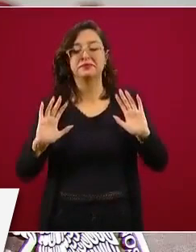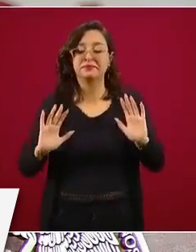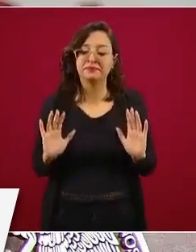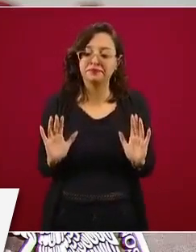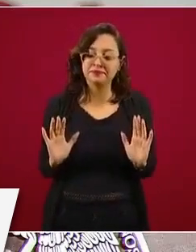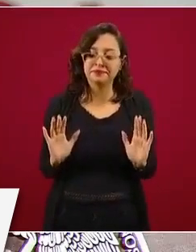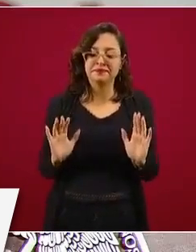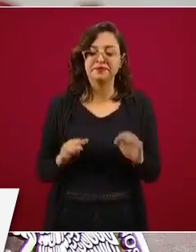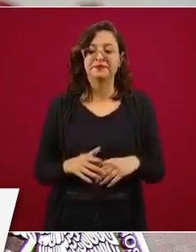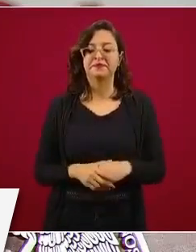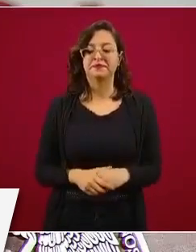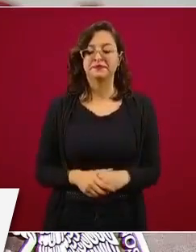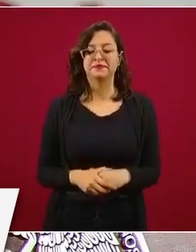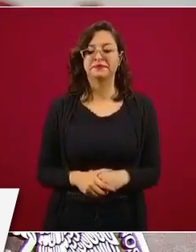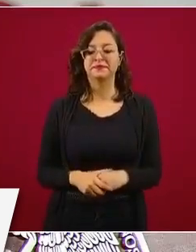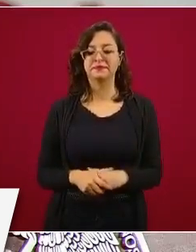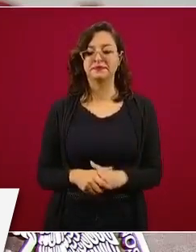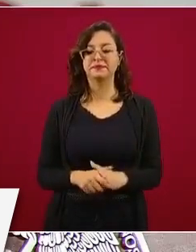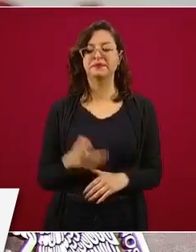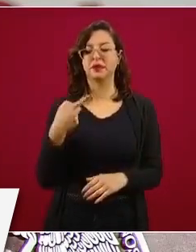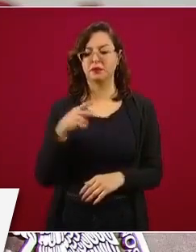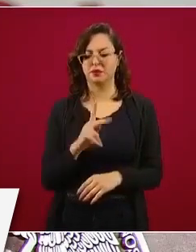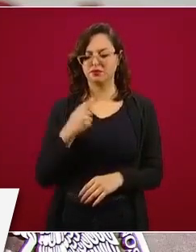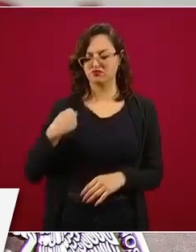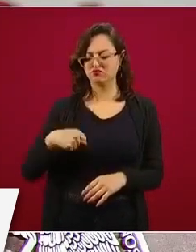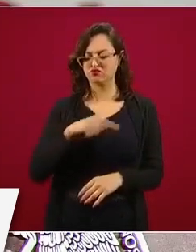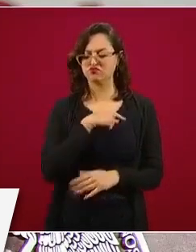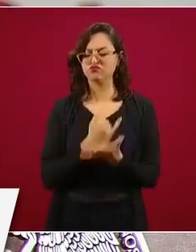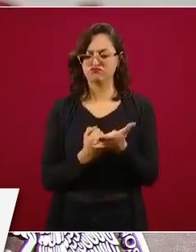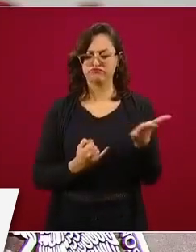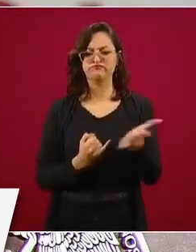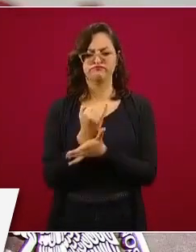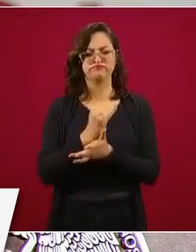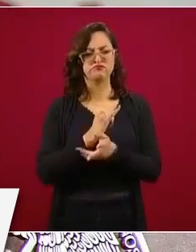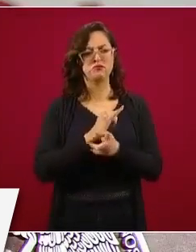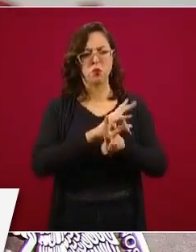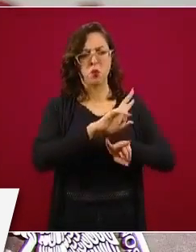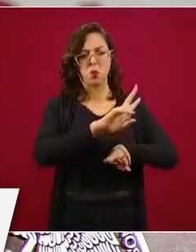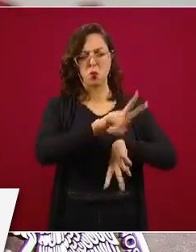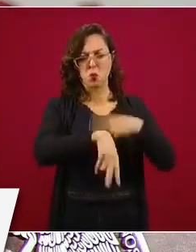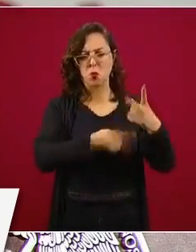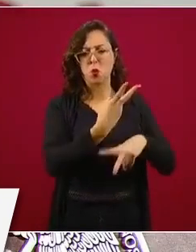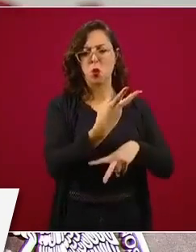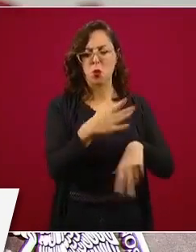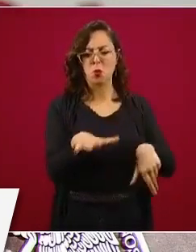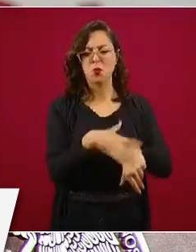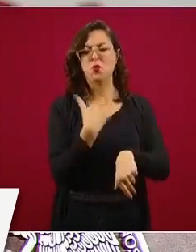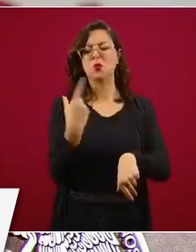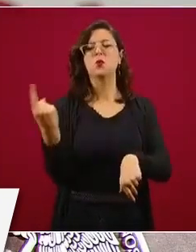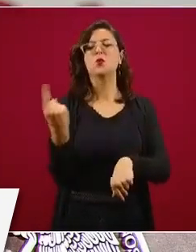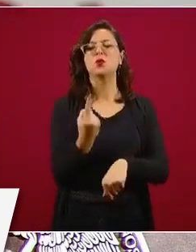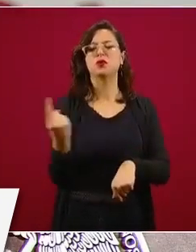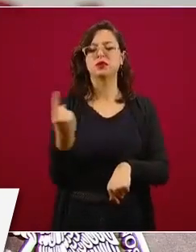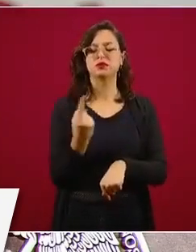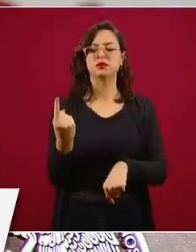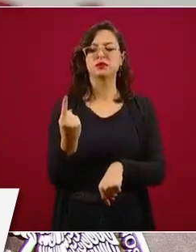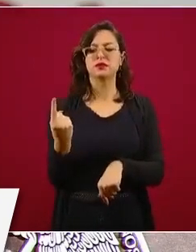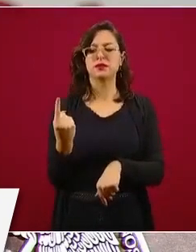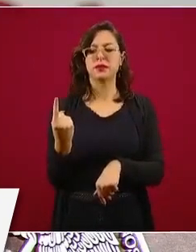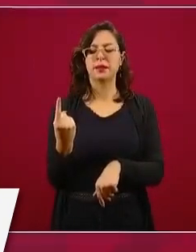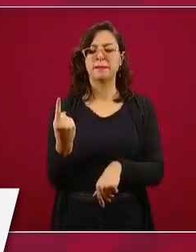Sí, pero decidimos ir precisamente porque ya